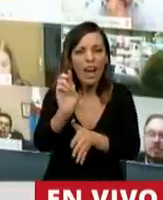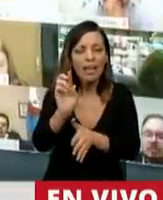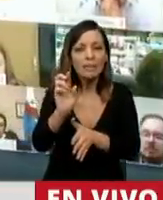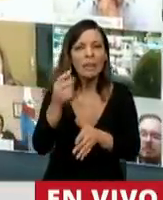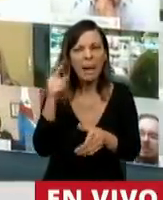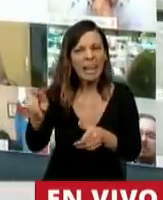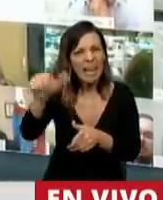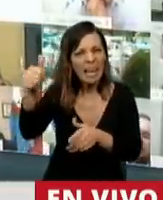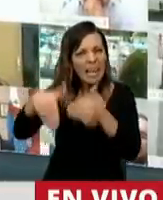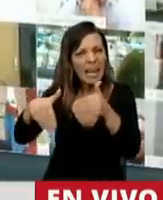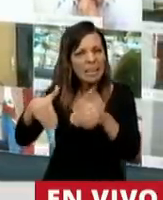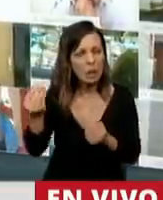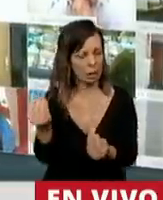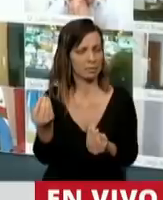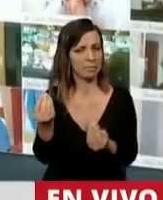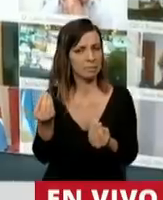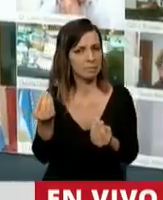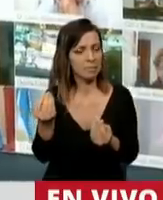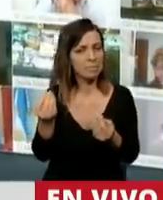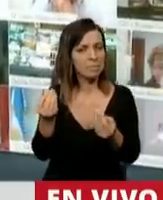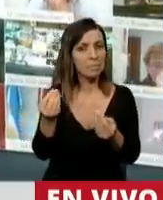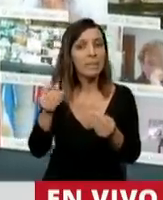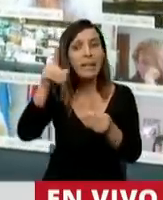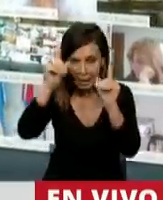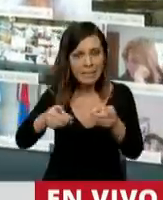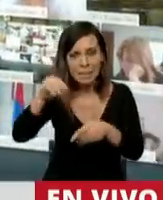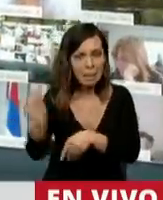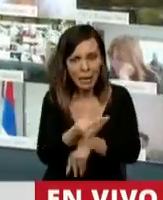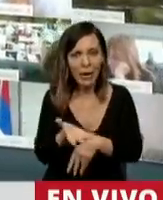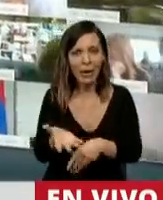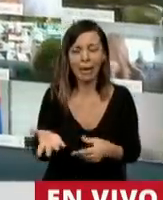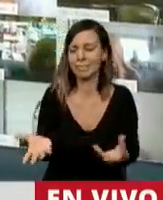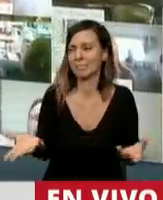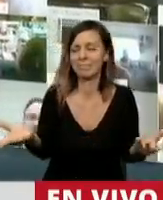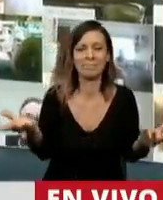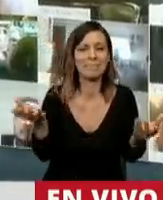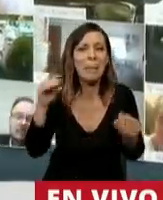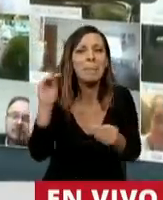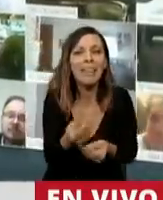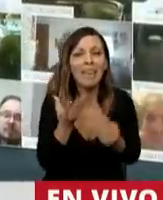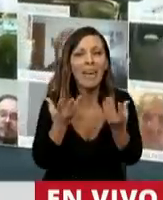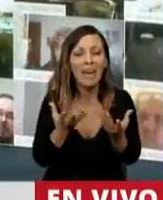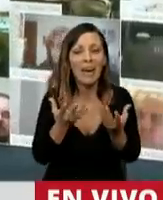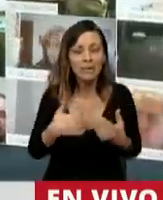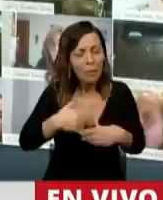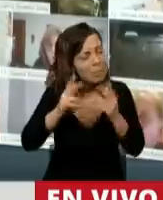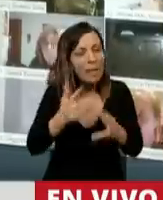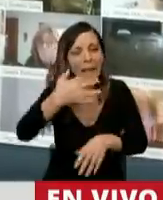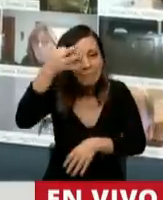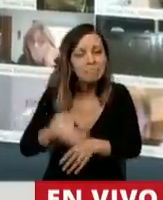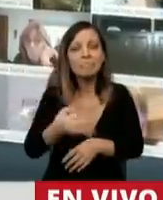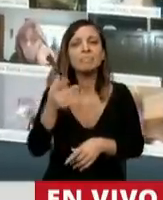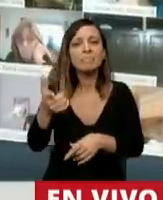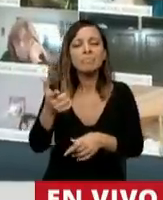para que ganaran las elecciones. Y la perdió. Y la perdió. Le puedo asegurar que un